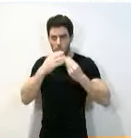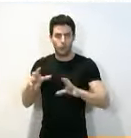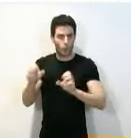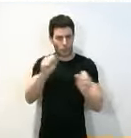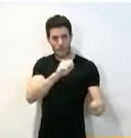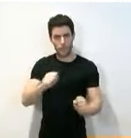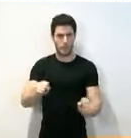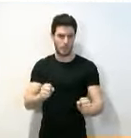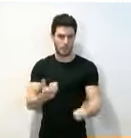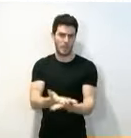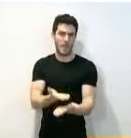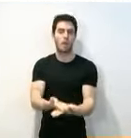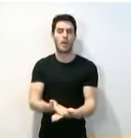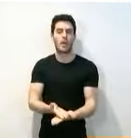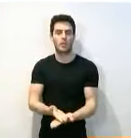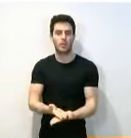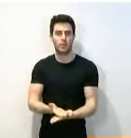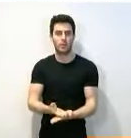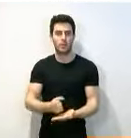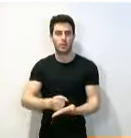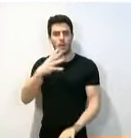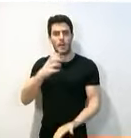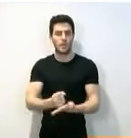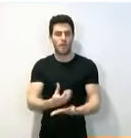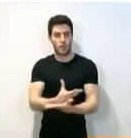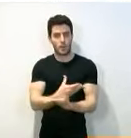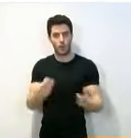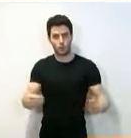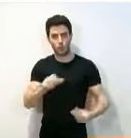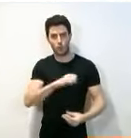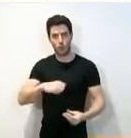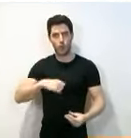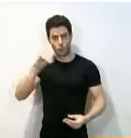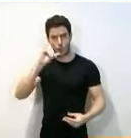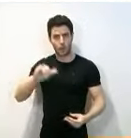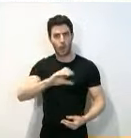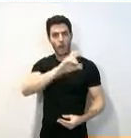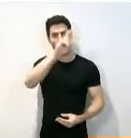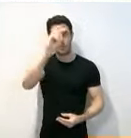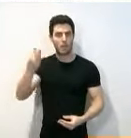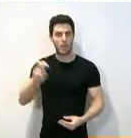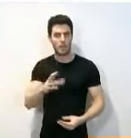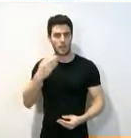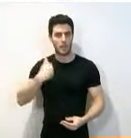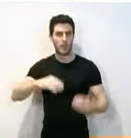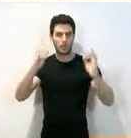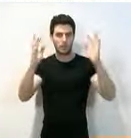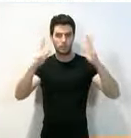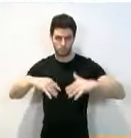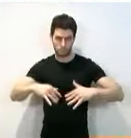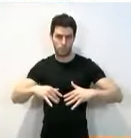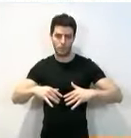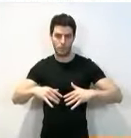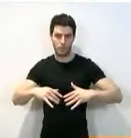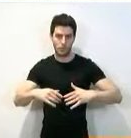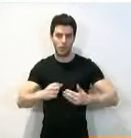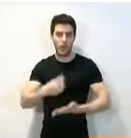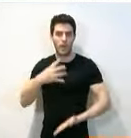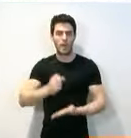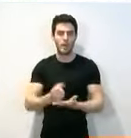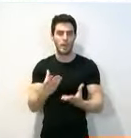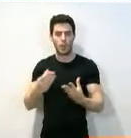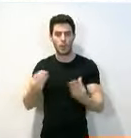Son muchos los edificios en nuestra comunidad que se han derruido, son muchos los edificios que se han